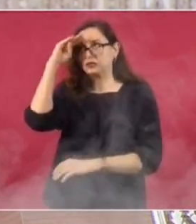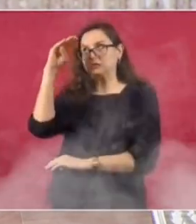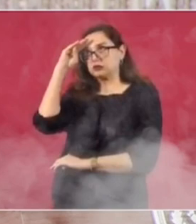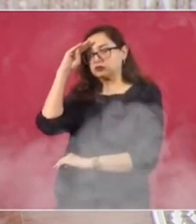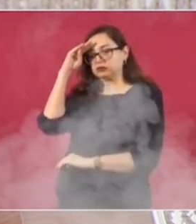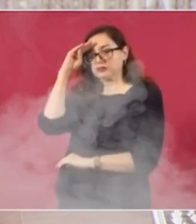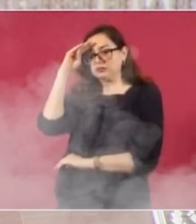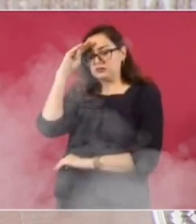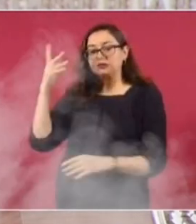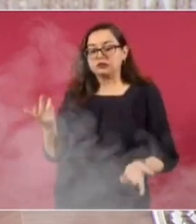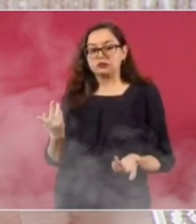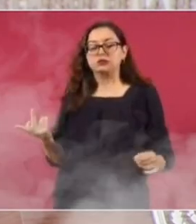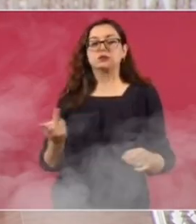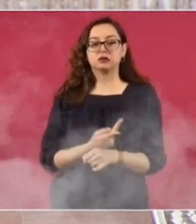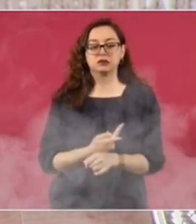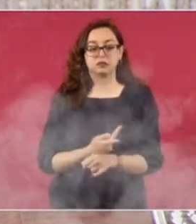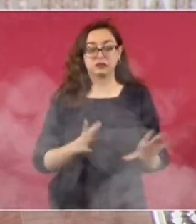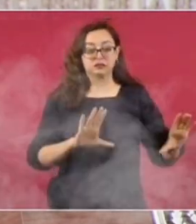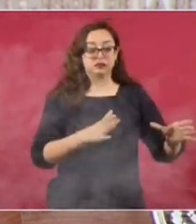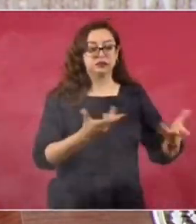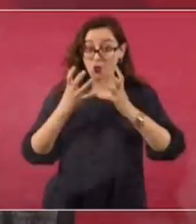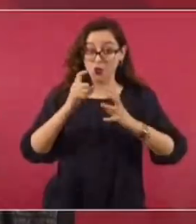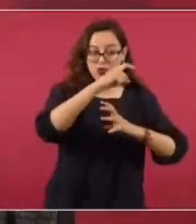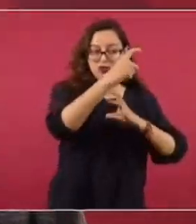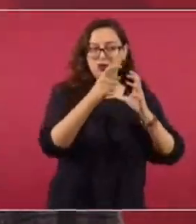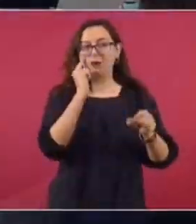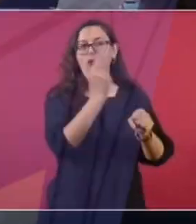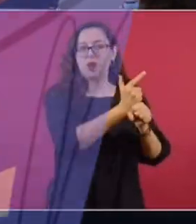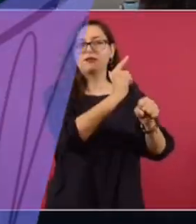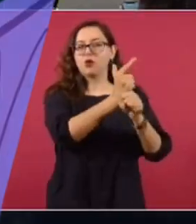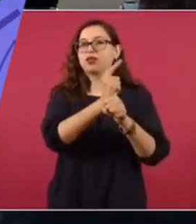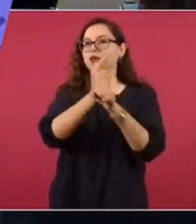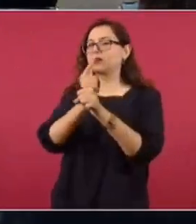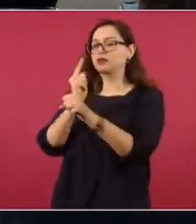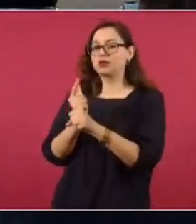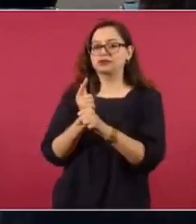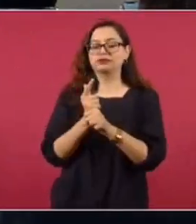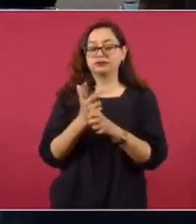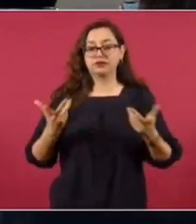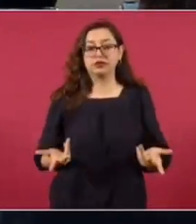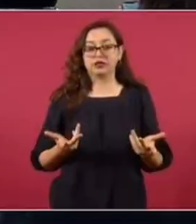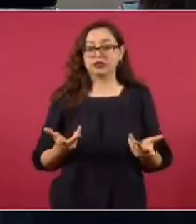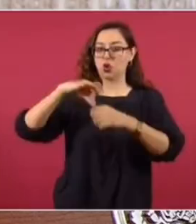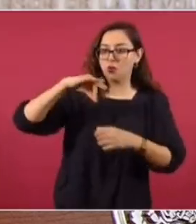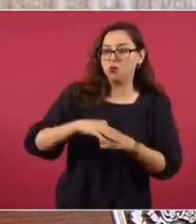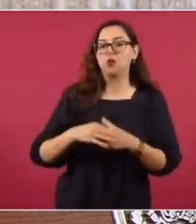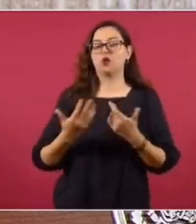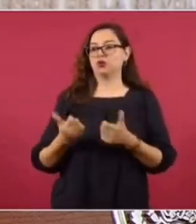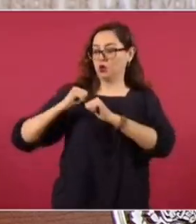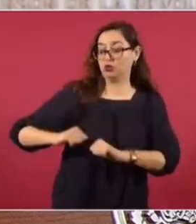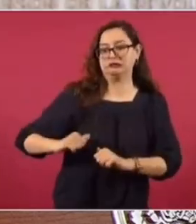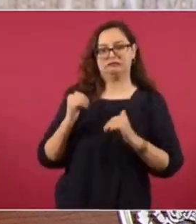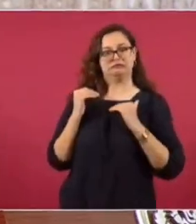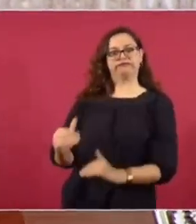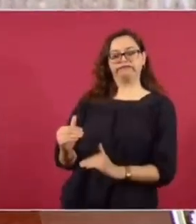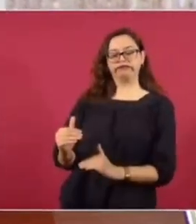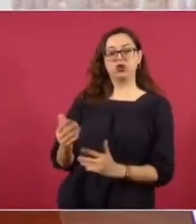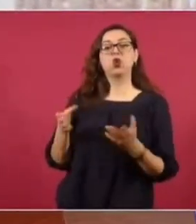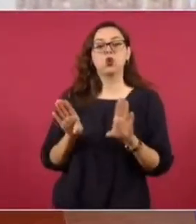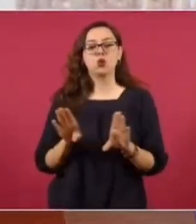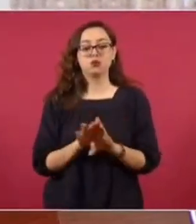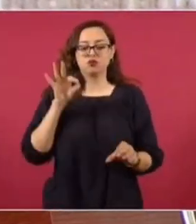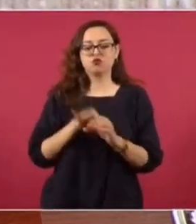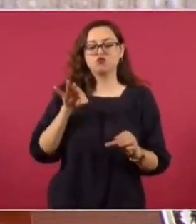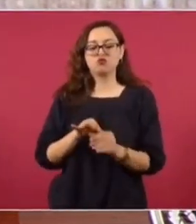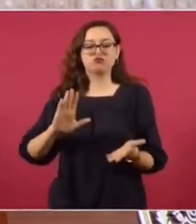y en lo que están haciendo los oligarcas en el mundo para limitar la democracia, yo lo que recomiendo es que no se